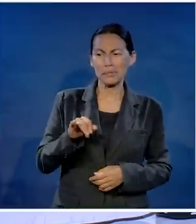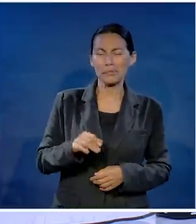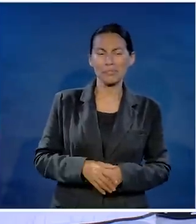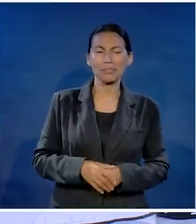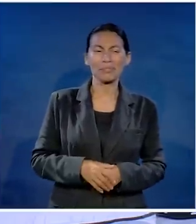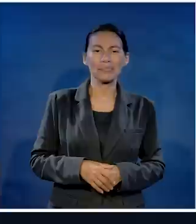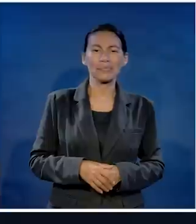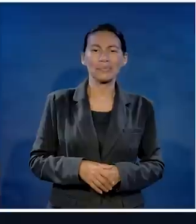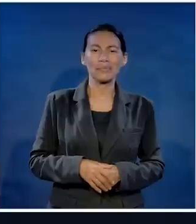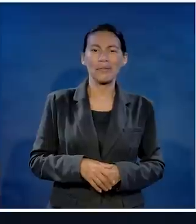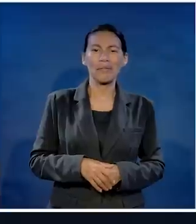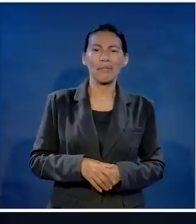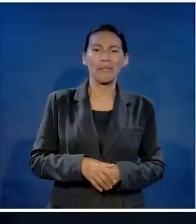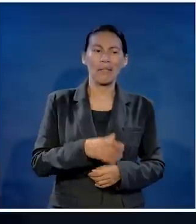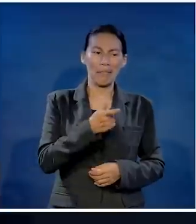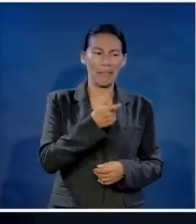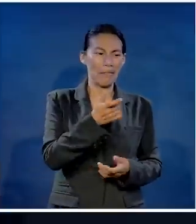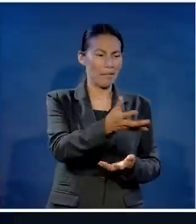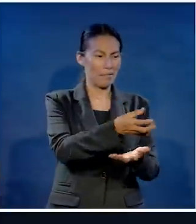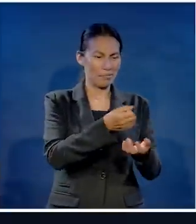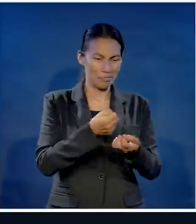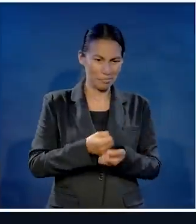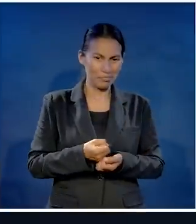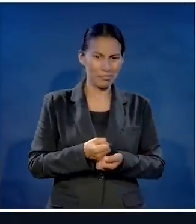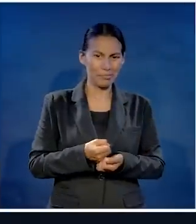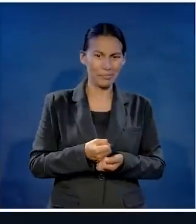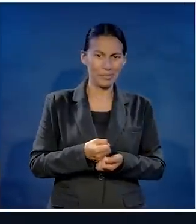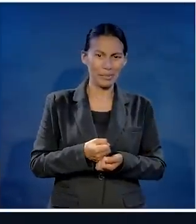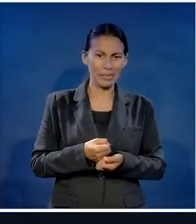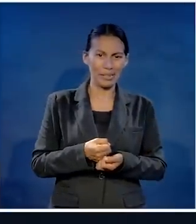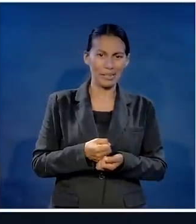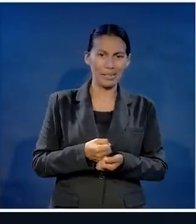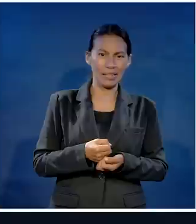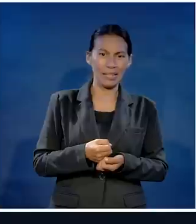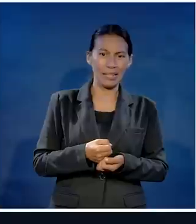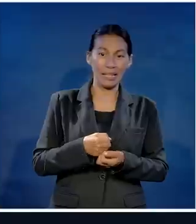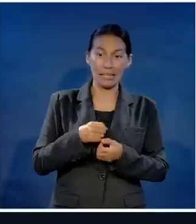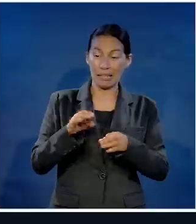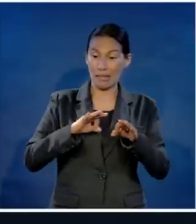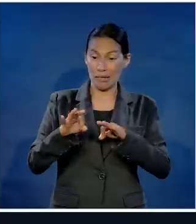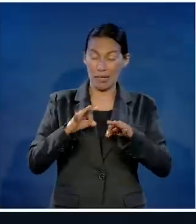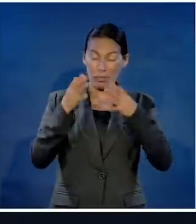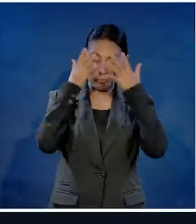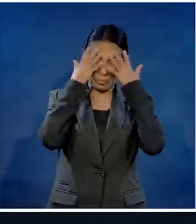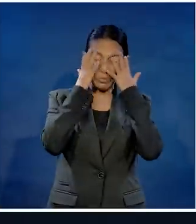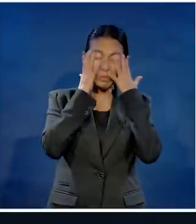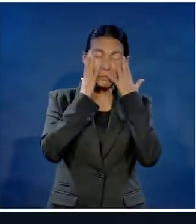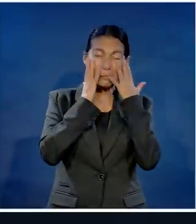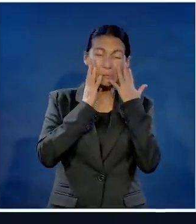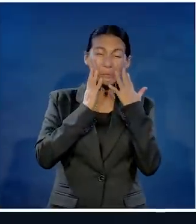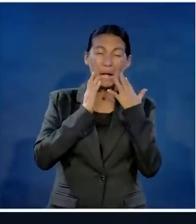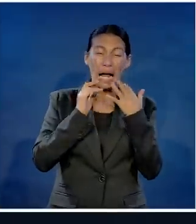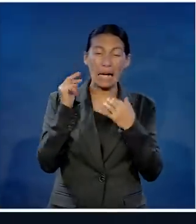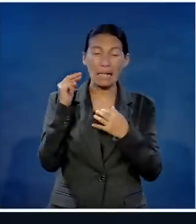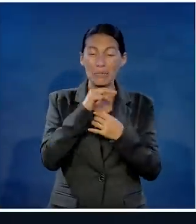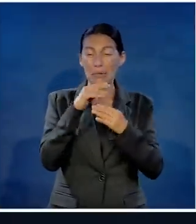cómo te fue y con tal de saber el chisme me prestó yo agarré el dinero ese día salí a trabajar todo sudado me fui a la